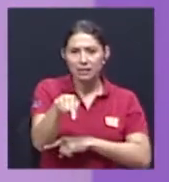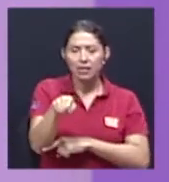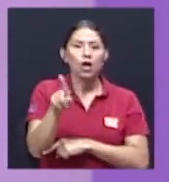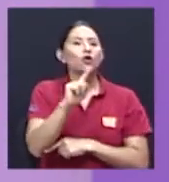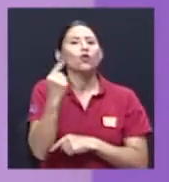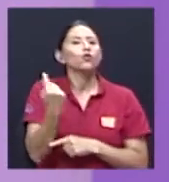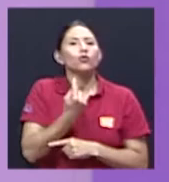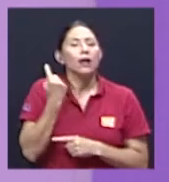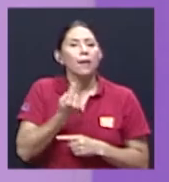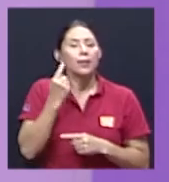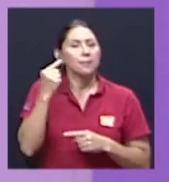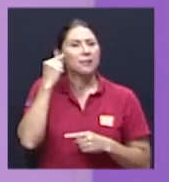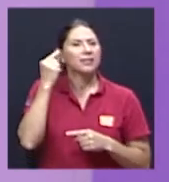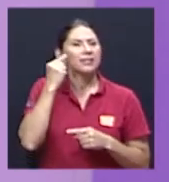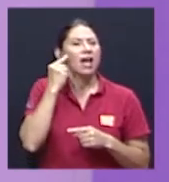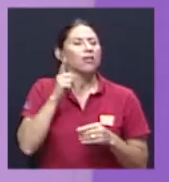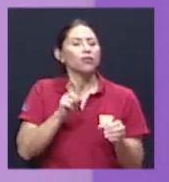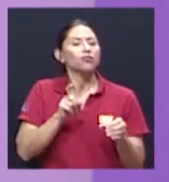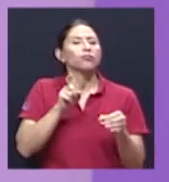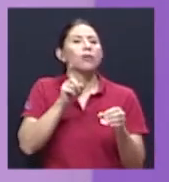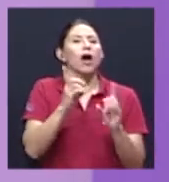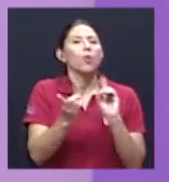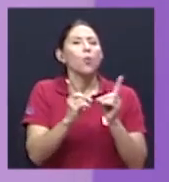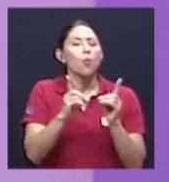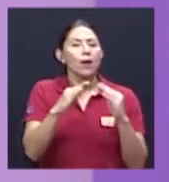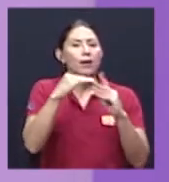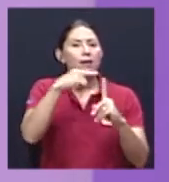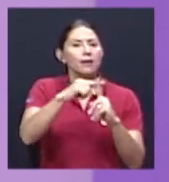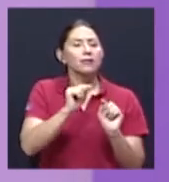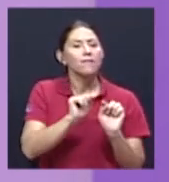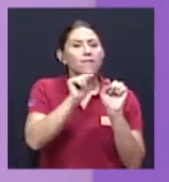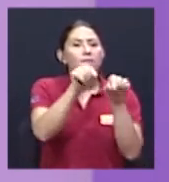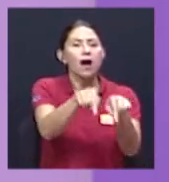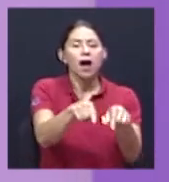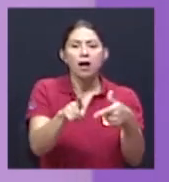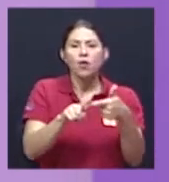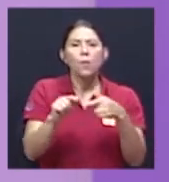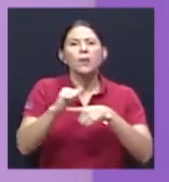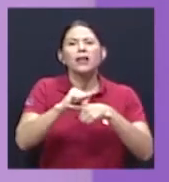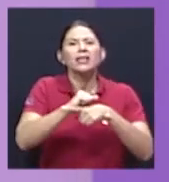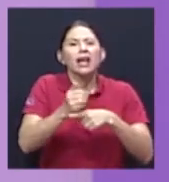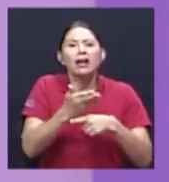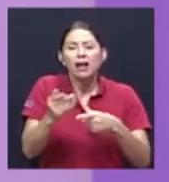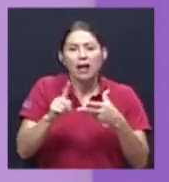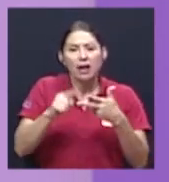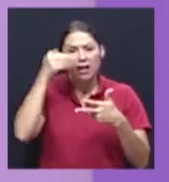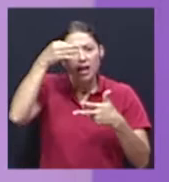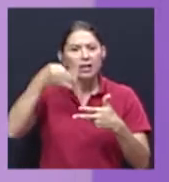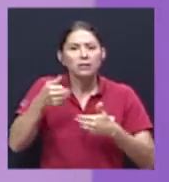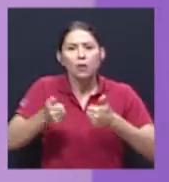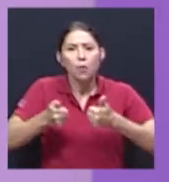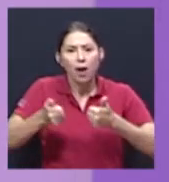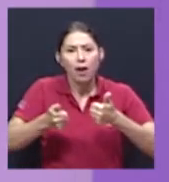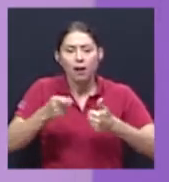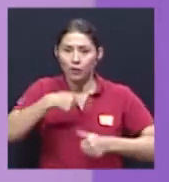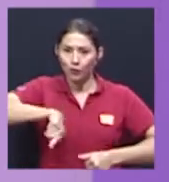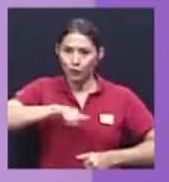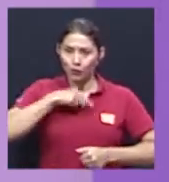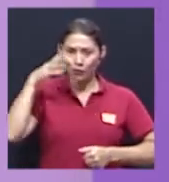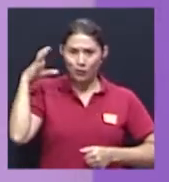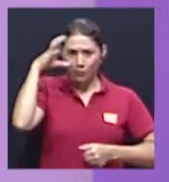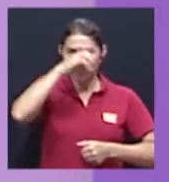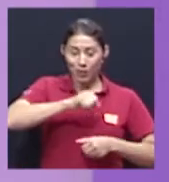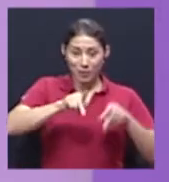afiliación, también el tipo de práctica, el tipo de creencia que tenía la gente. Nos encontramos que el sector católico no